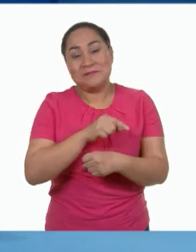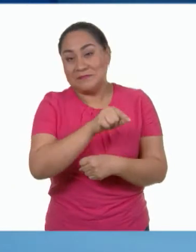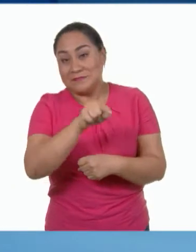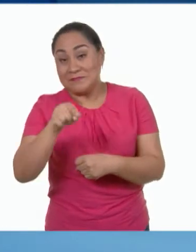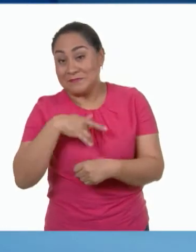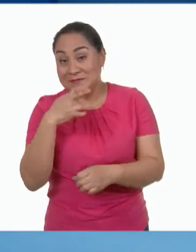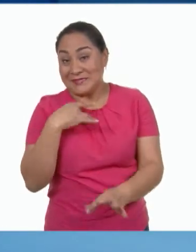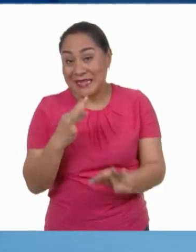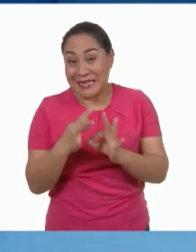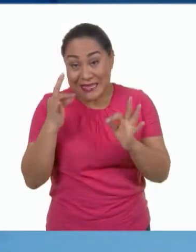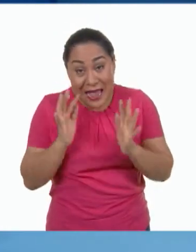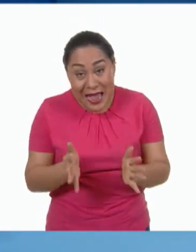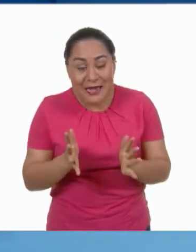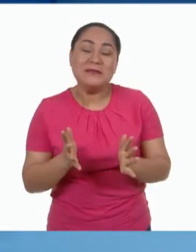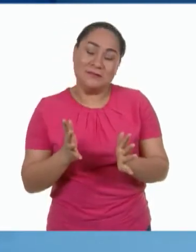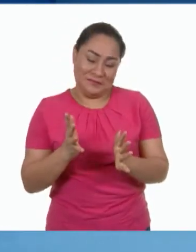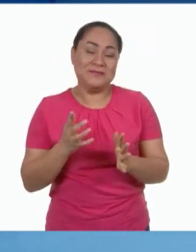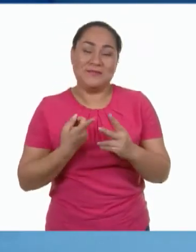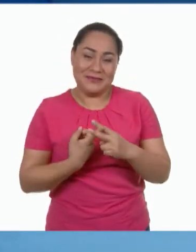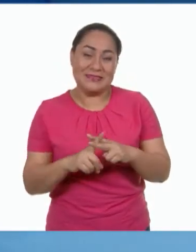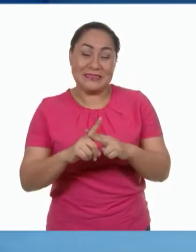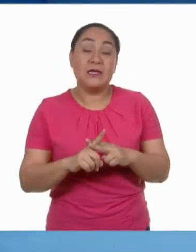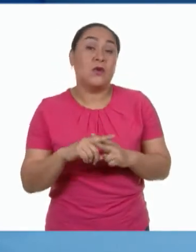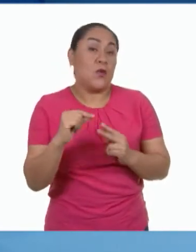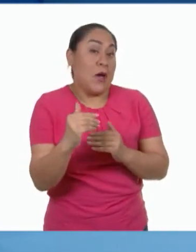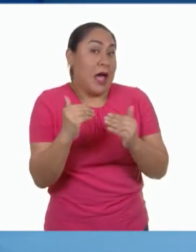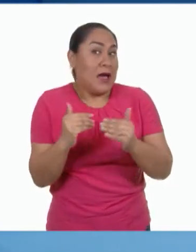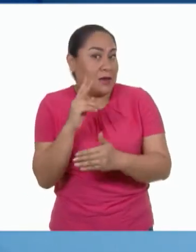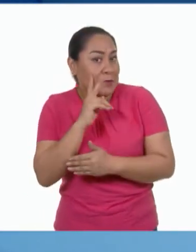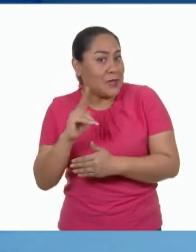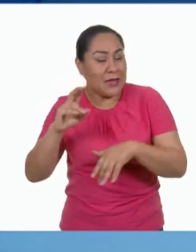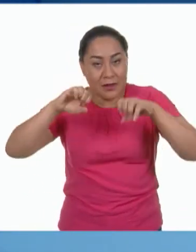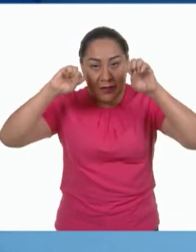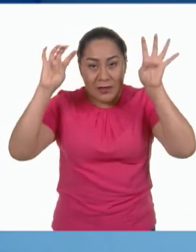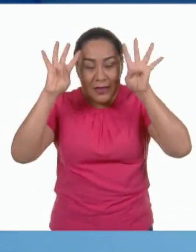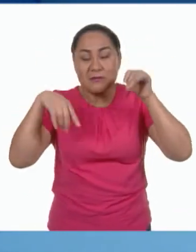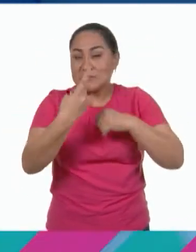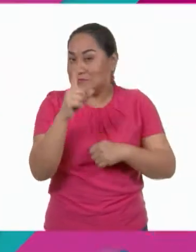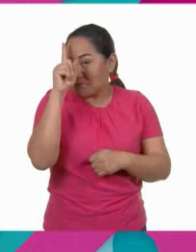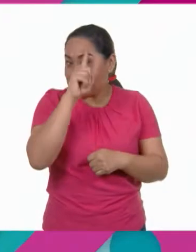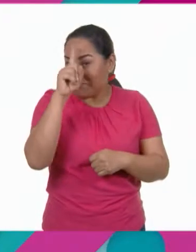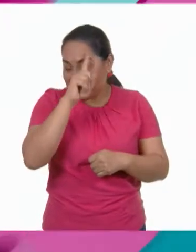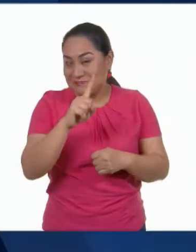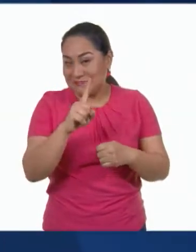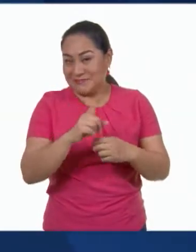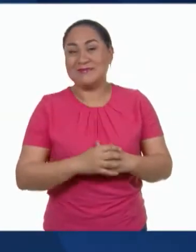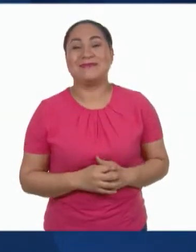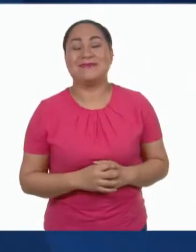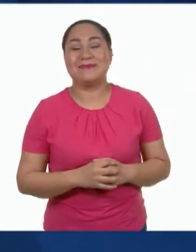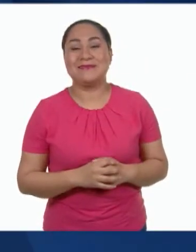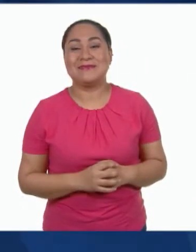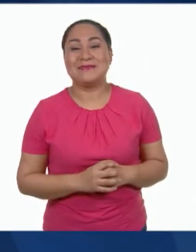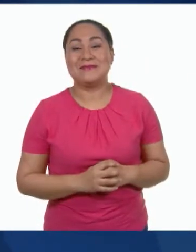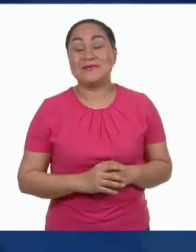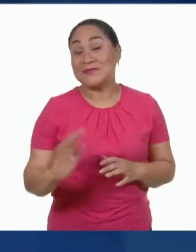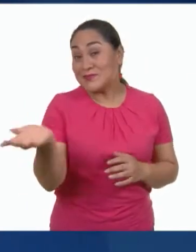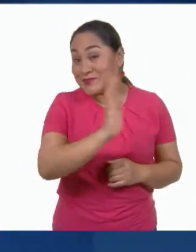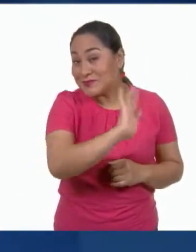Pues comenzamos, pero antes vamos con Najolisto para que nos dé un consejo. ¡Hola!